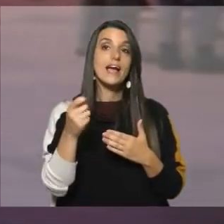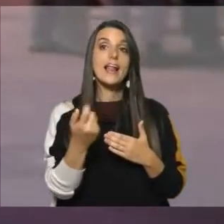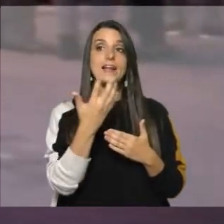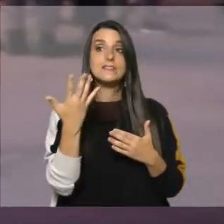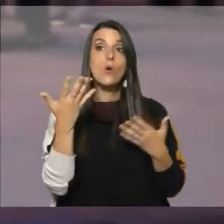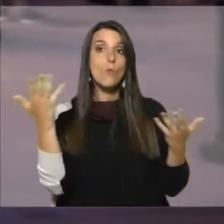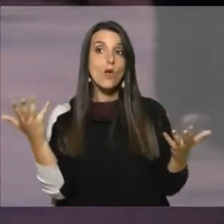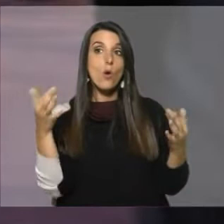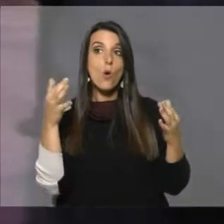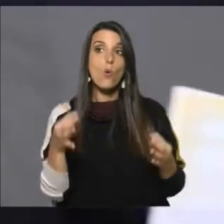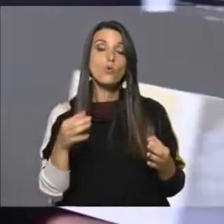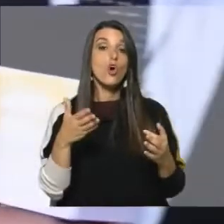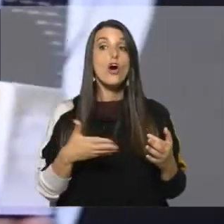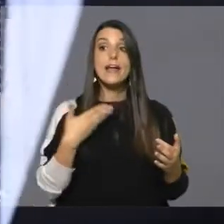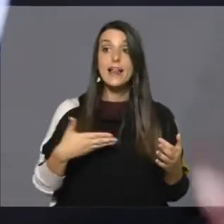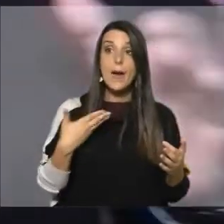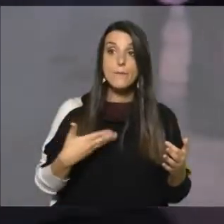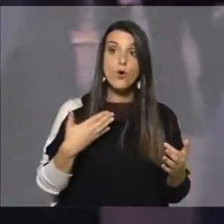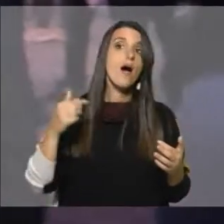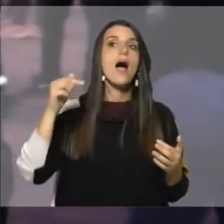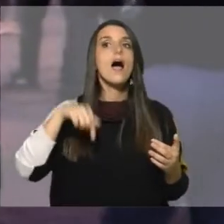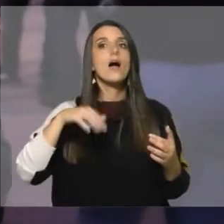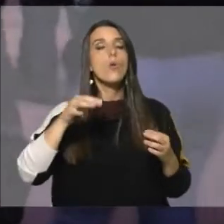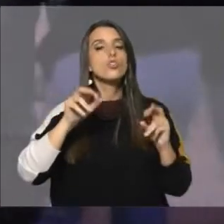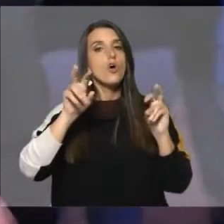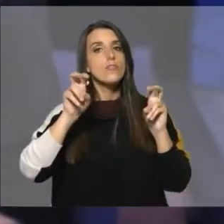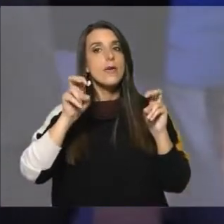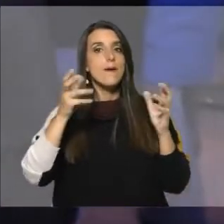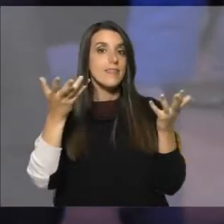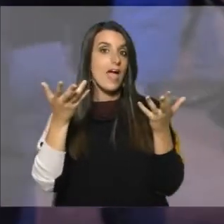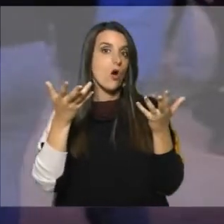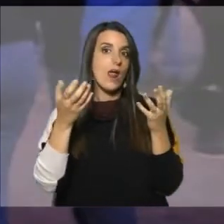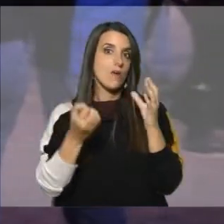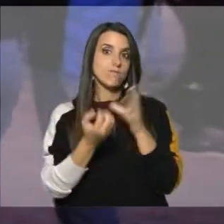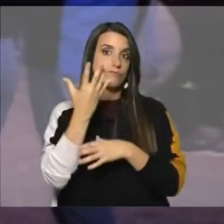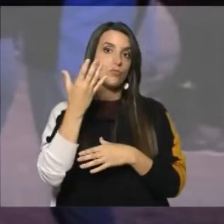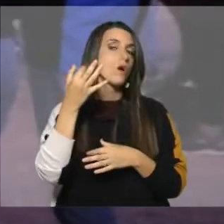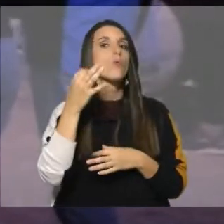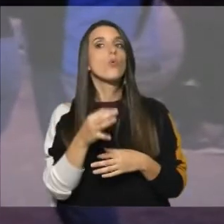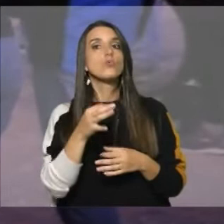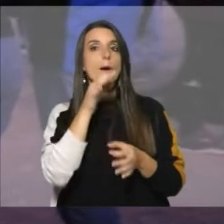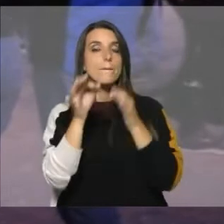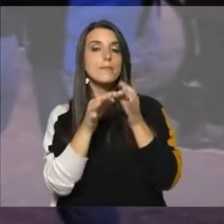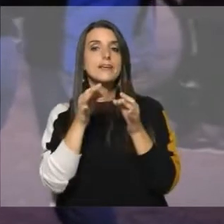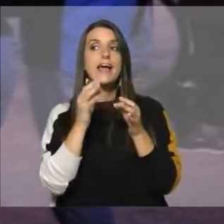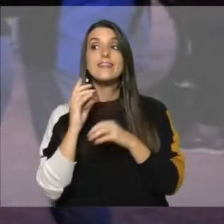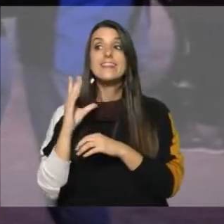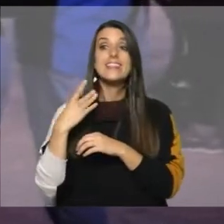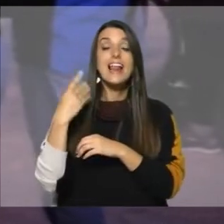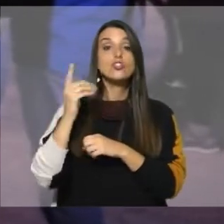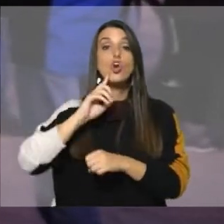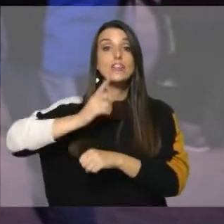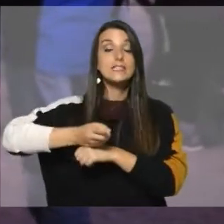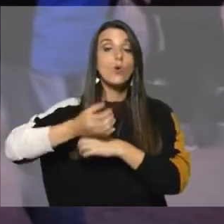Bueno, amigos, uno de los reclamos que se está planteando acá con un tema de actualidad que les comunicábamos justamente esta resolución del directorio que